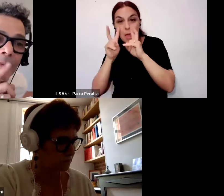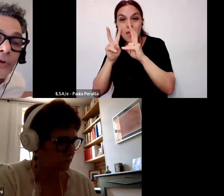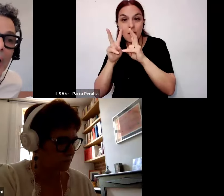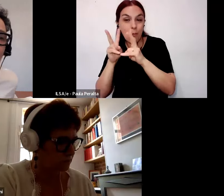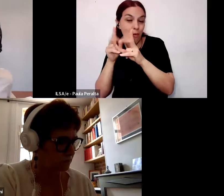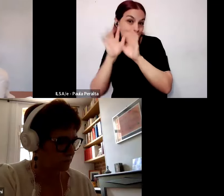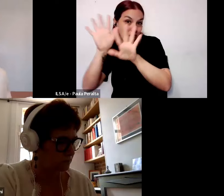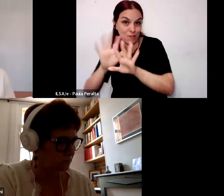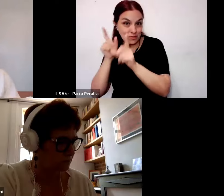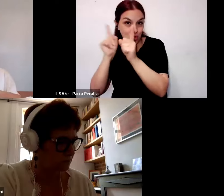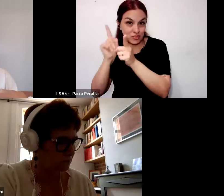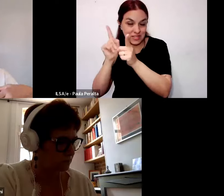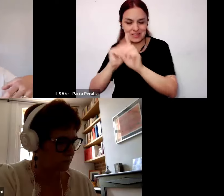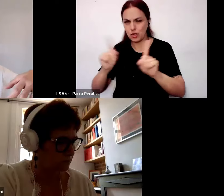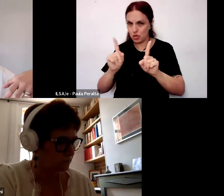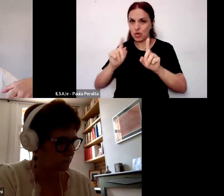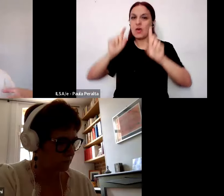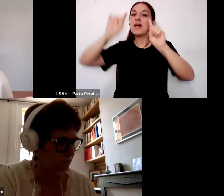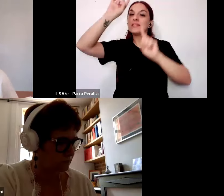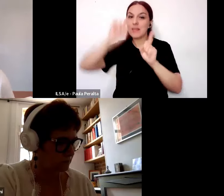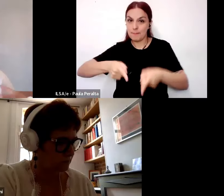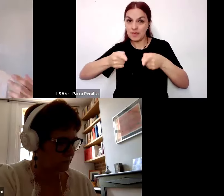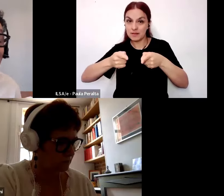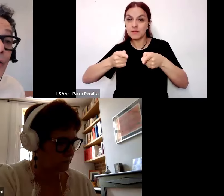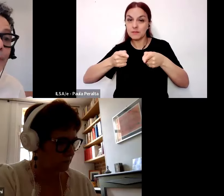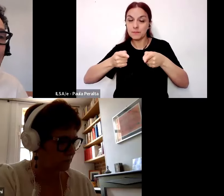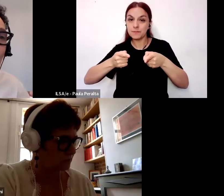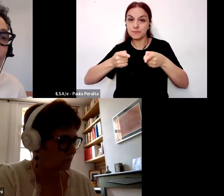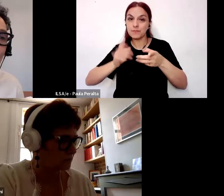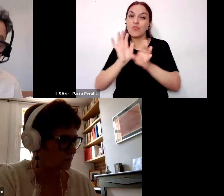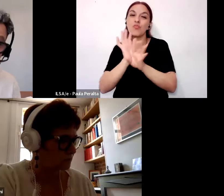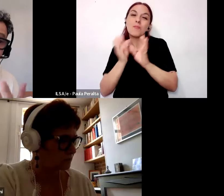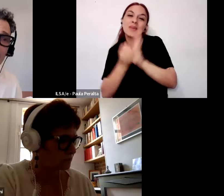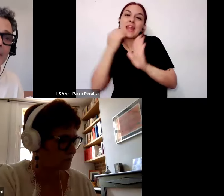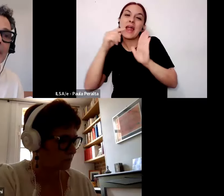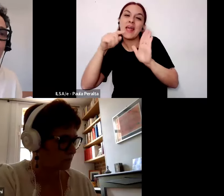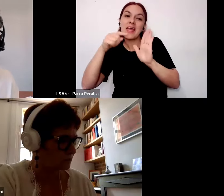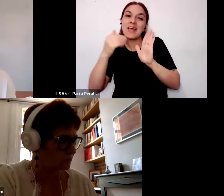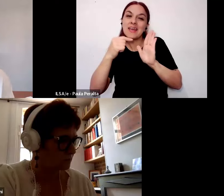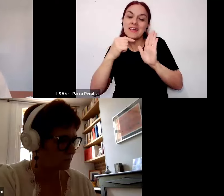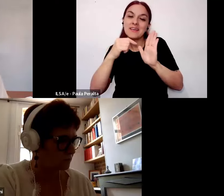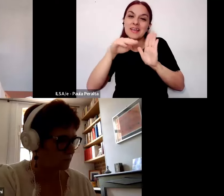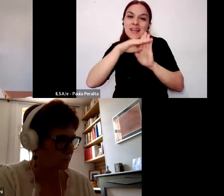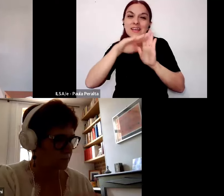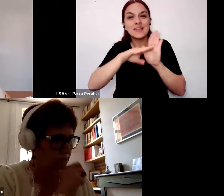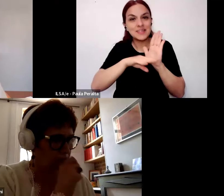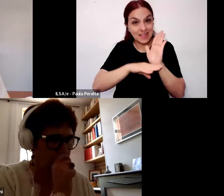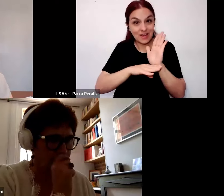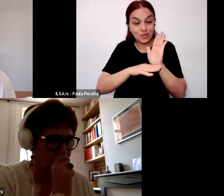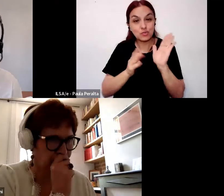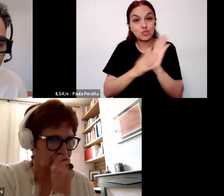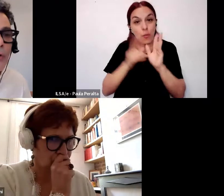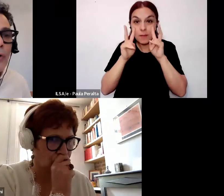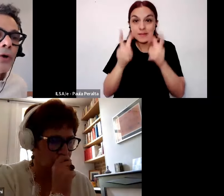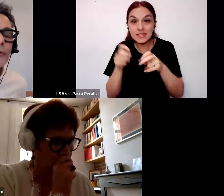informamos a los criterios metodológicos y también epistemológicos de la investigación en